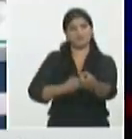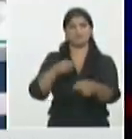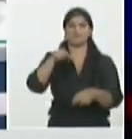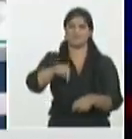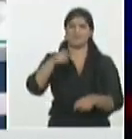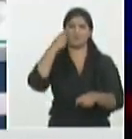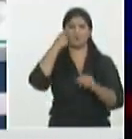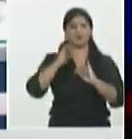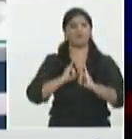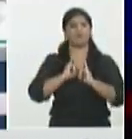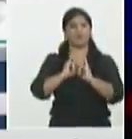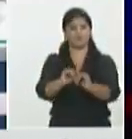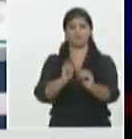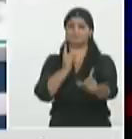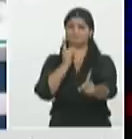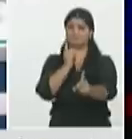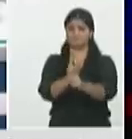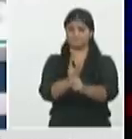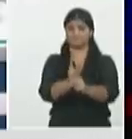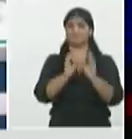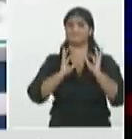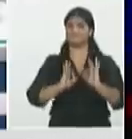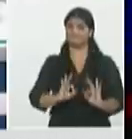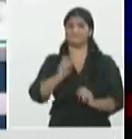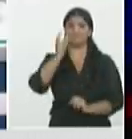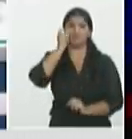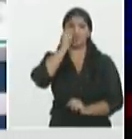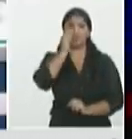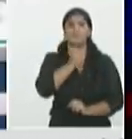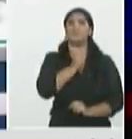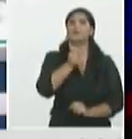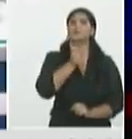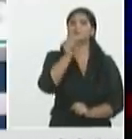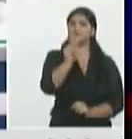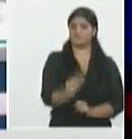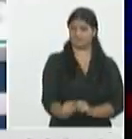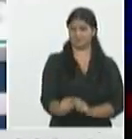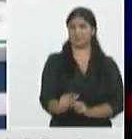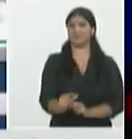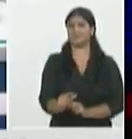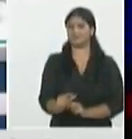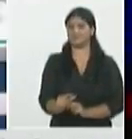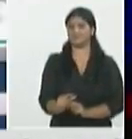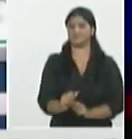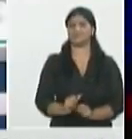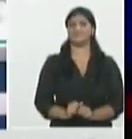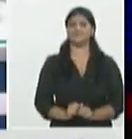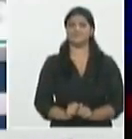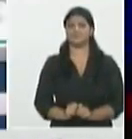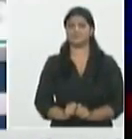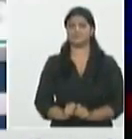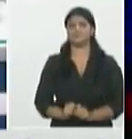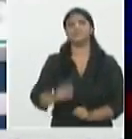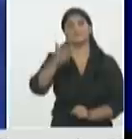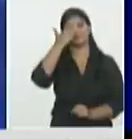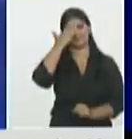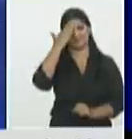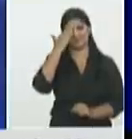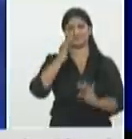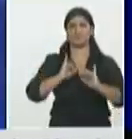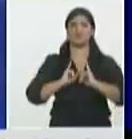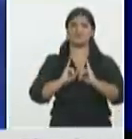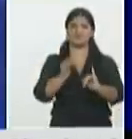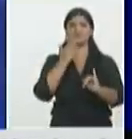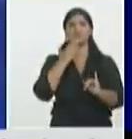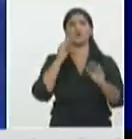establecemos contacto en vivo con nuestro corresponsal en Caracas el periodista Yanni López Brito Yanni muy buenos días para